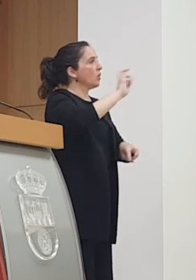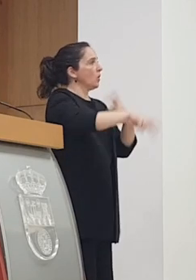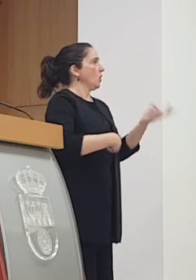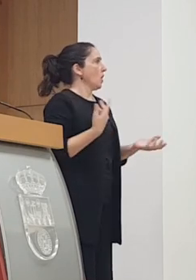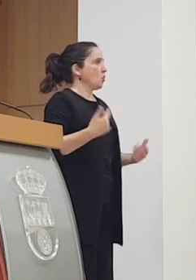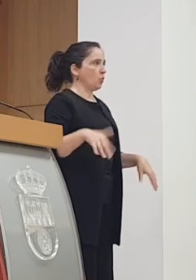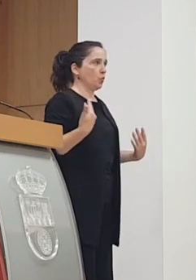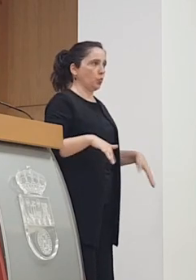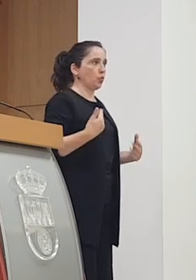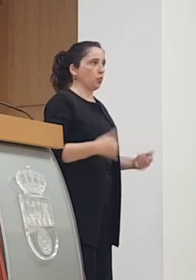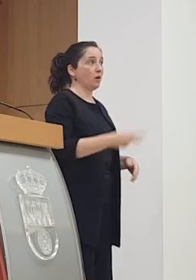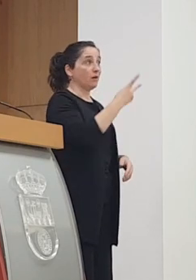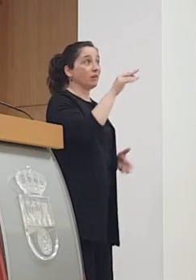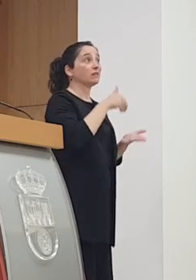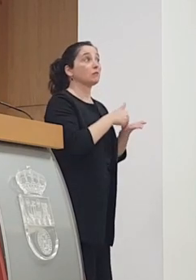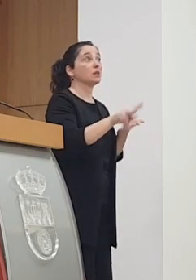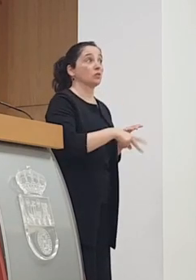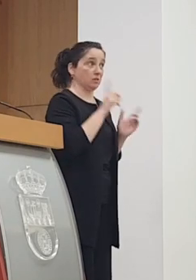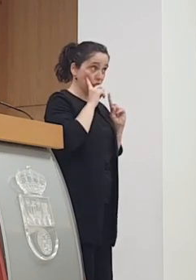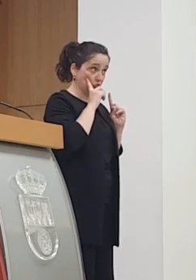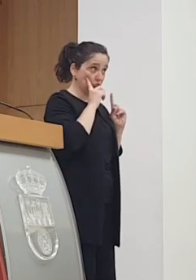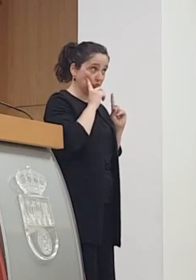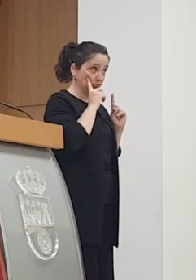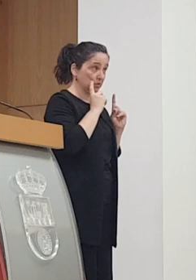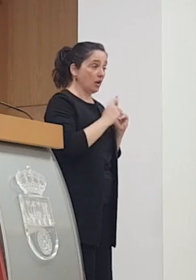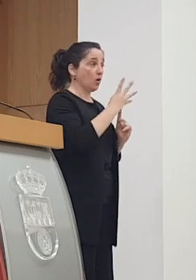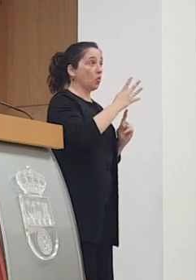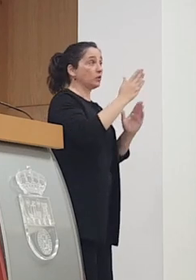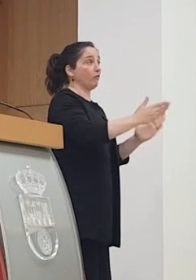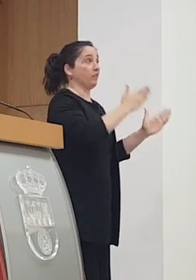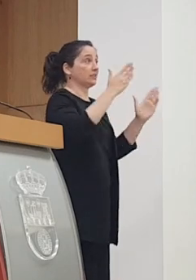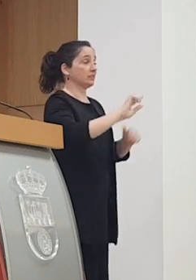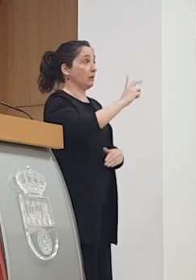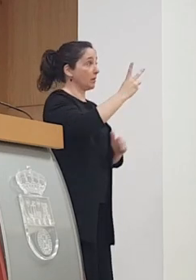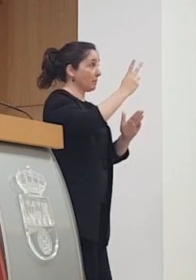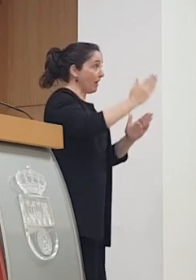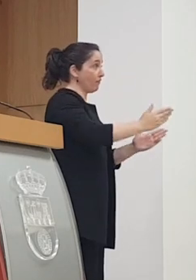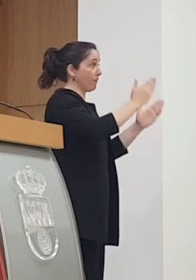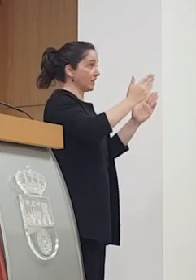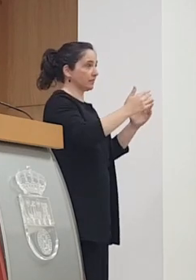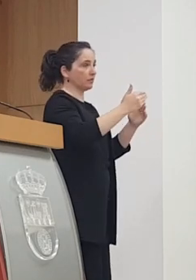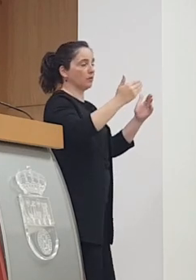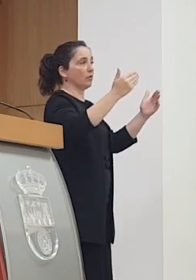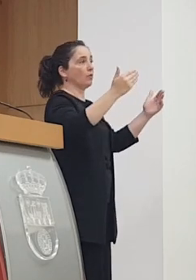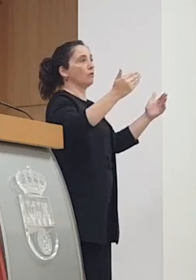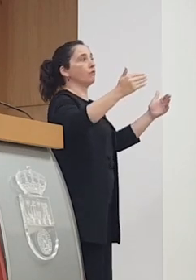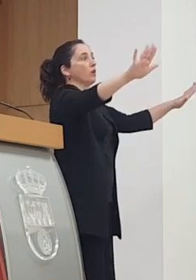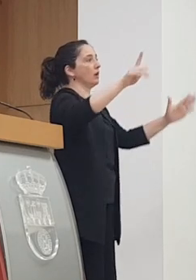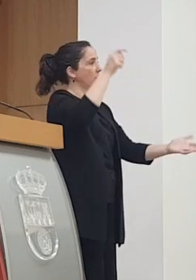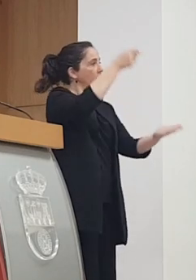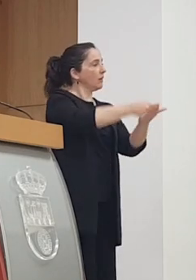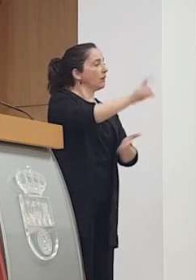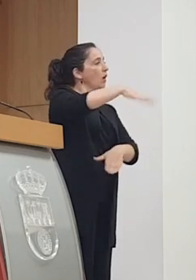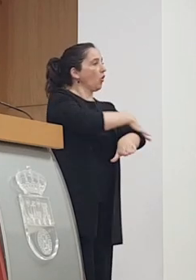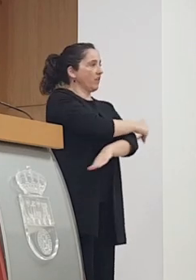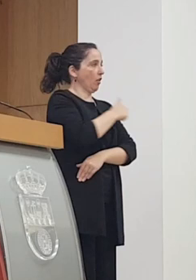de muchísima emborgadura 20 millones de euros que ya hemos dividido en cuatro fases y la primera la que está fuera del término municipal la cometerá